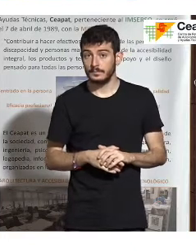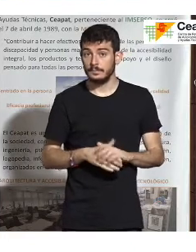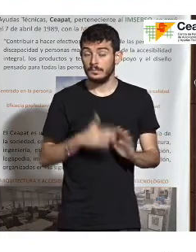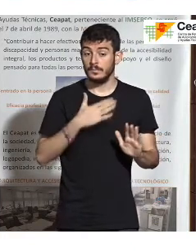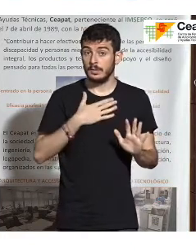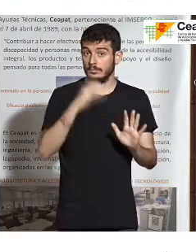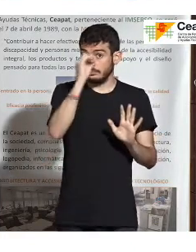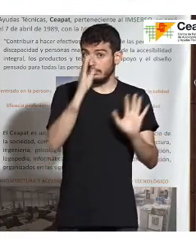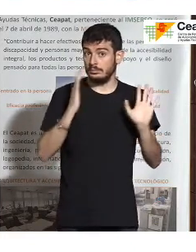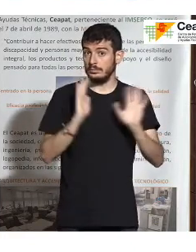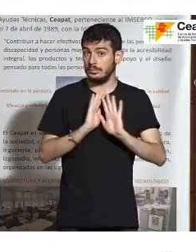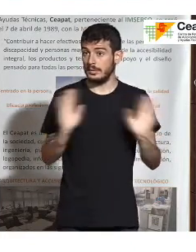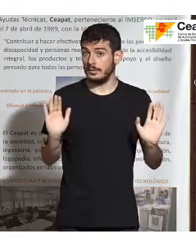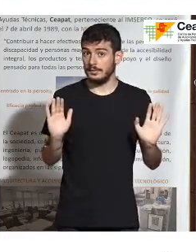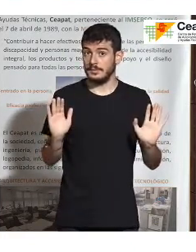parte, si os parece,